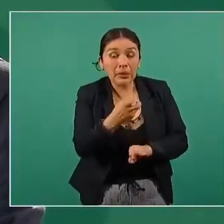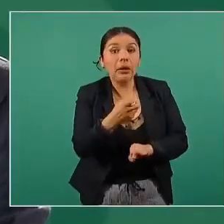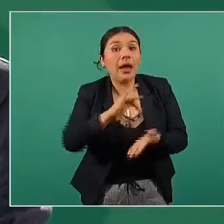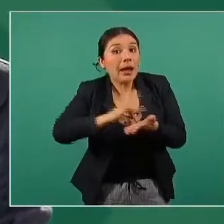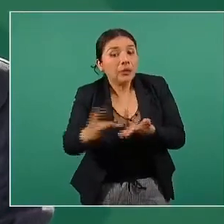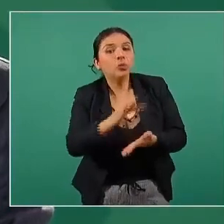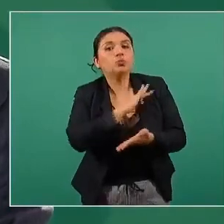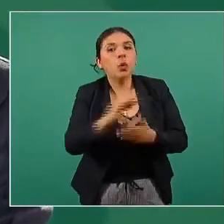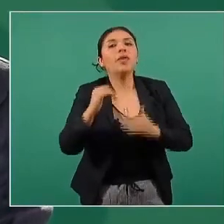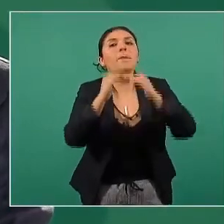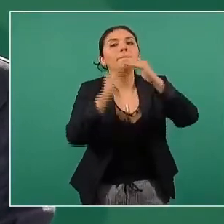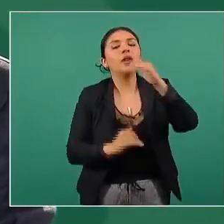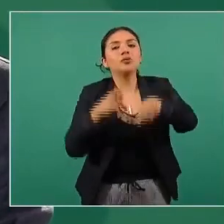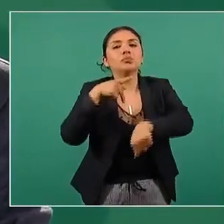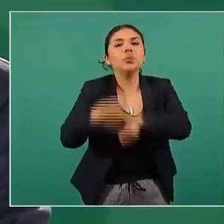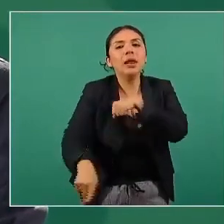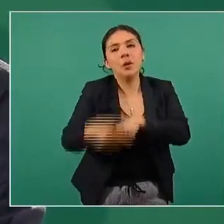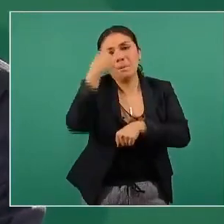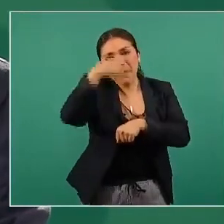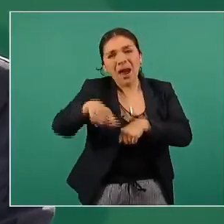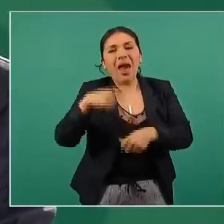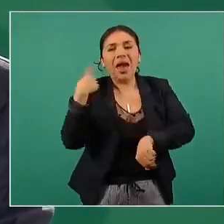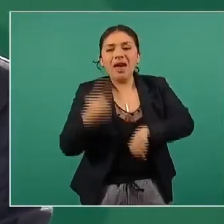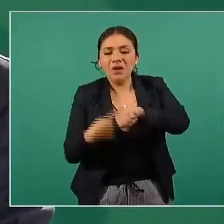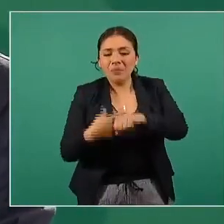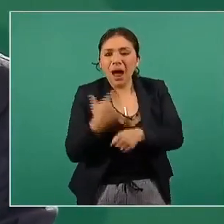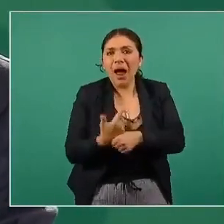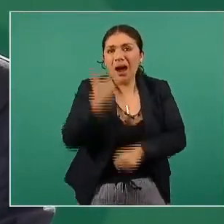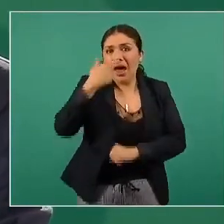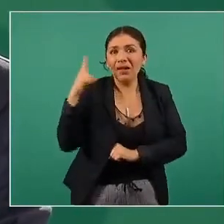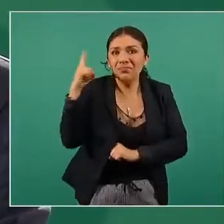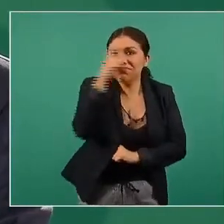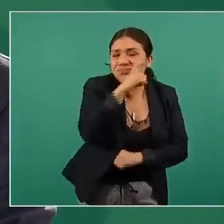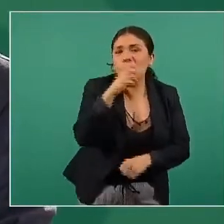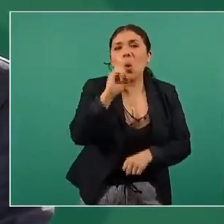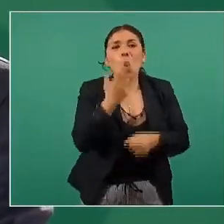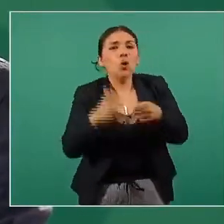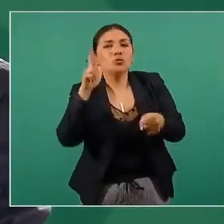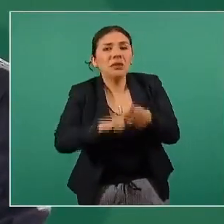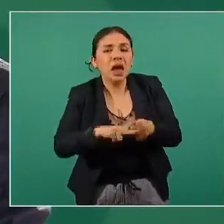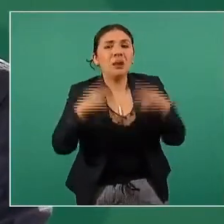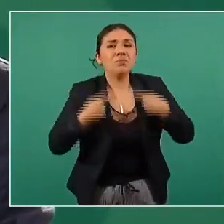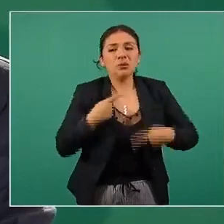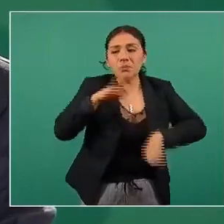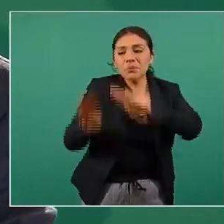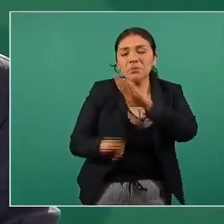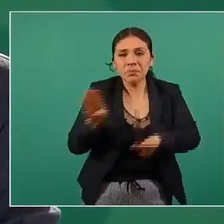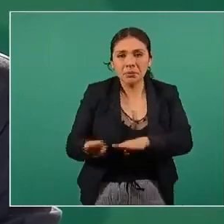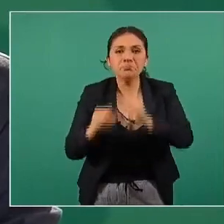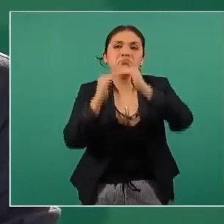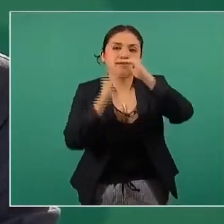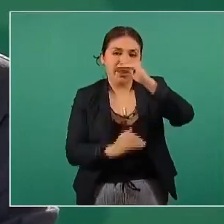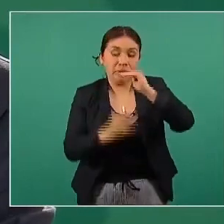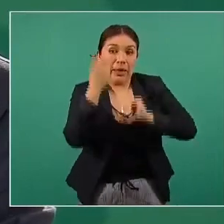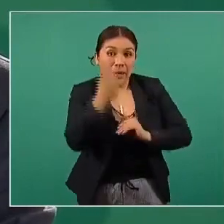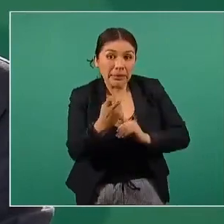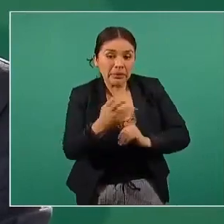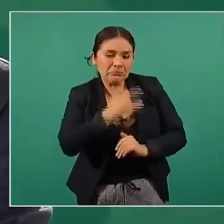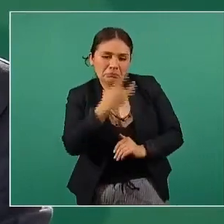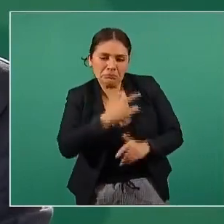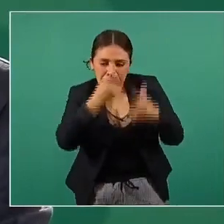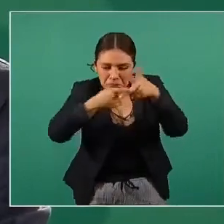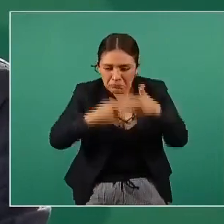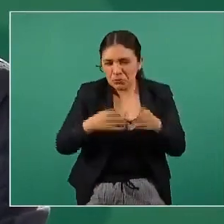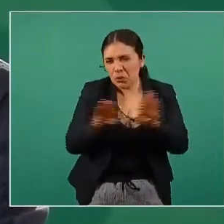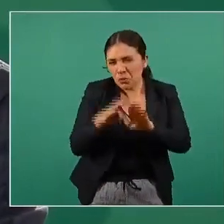disminuir riesgos de complicaciones, de hospitalización y de defunciones y por lo tanto, según estimaciones